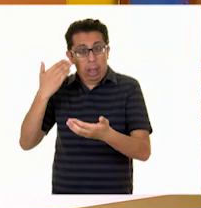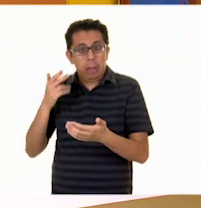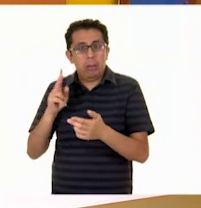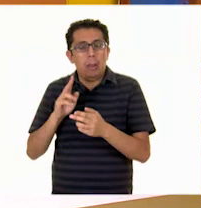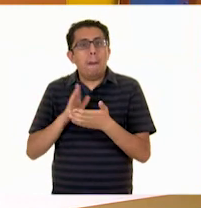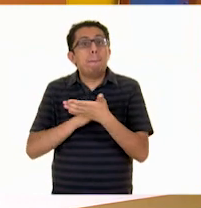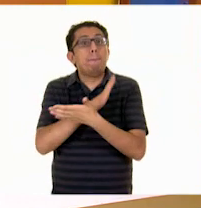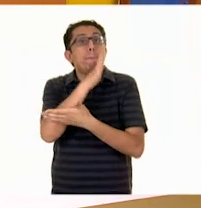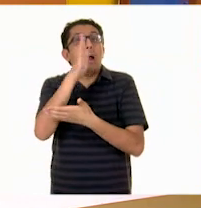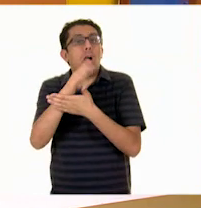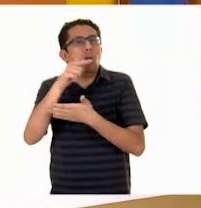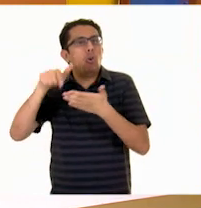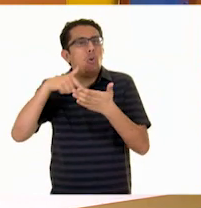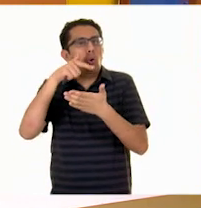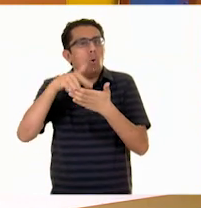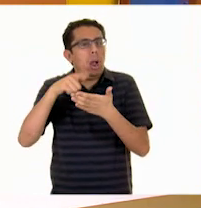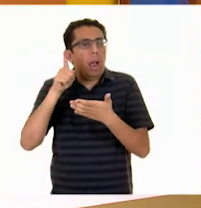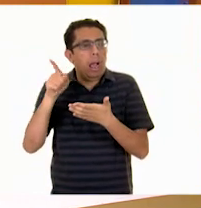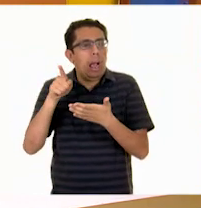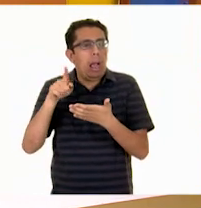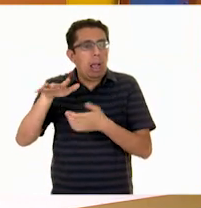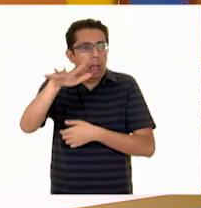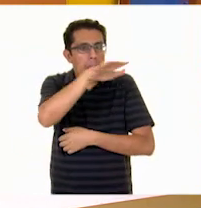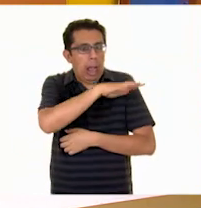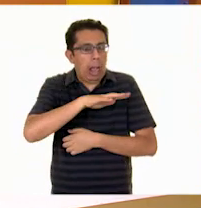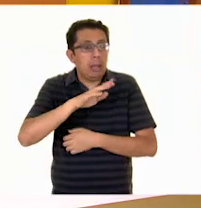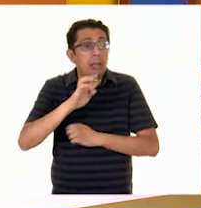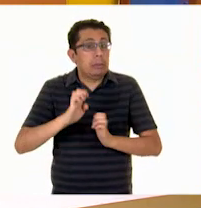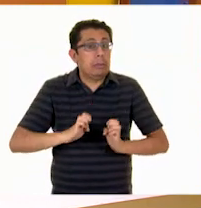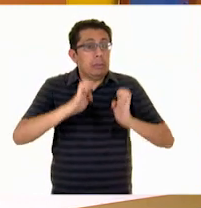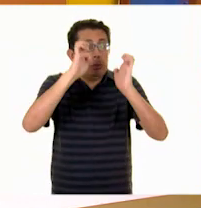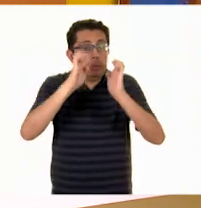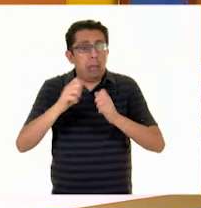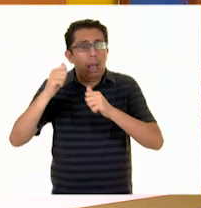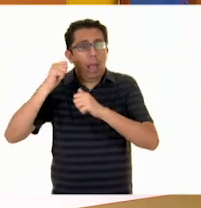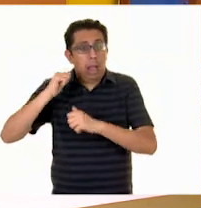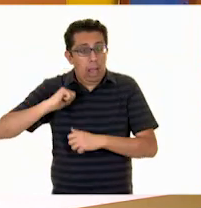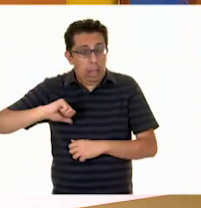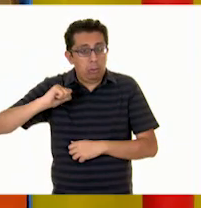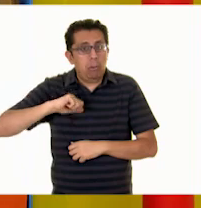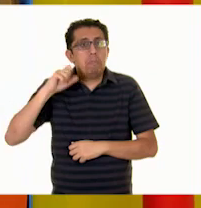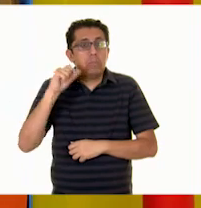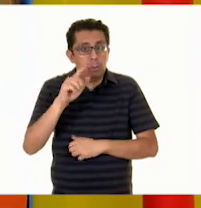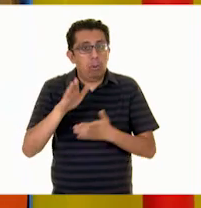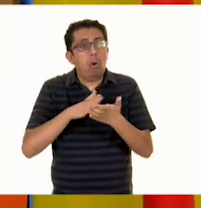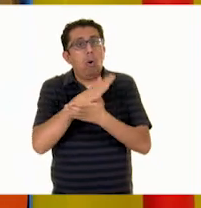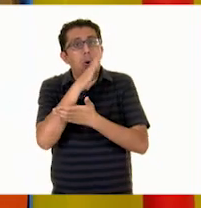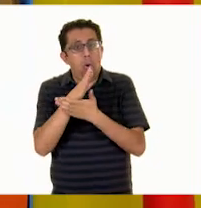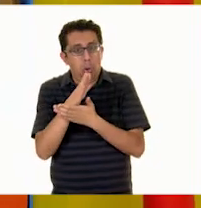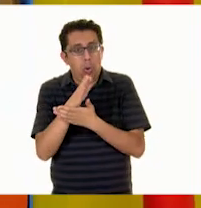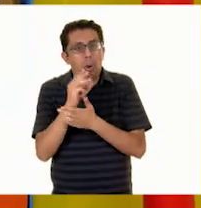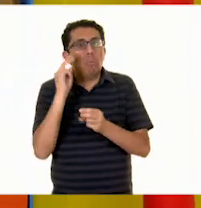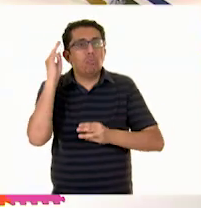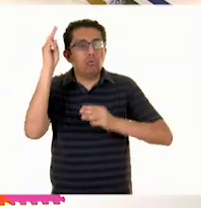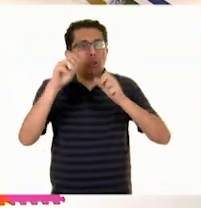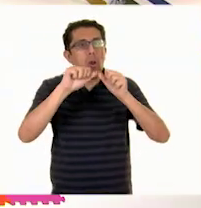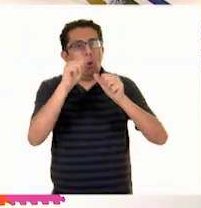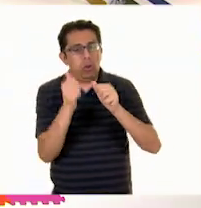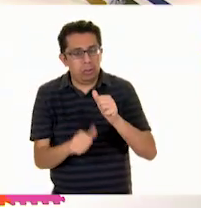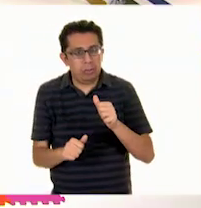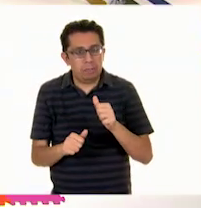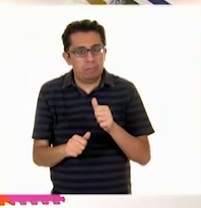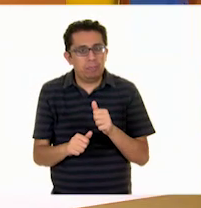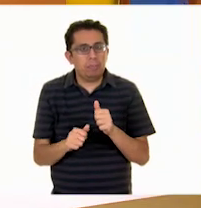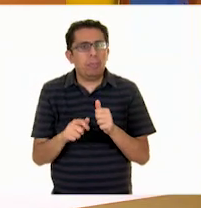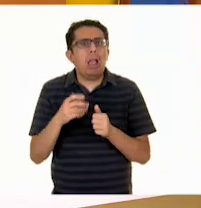zonas arqueológicas y también visitamos un museo de arte. Y en esta semana vimos más zonas arqueológicas y